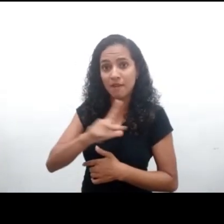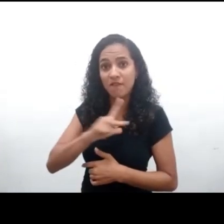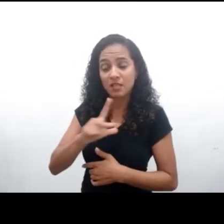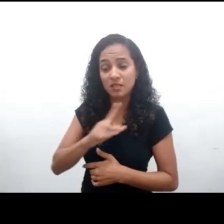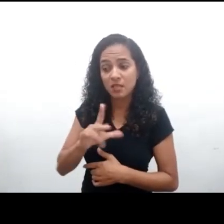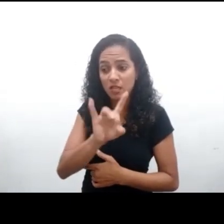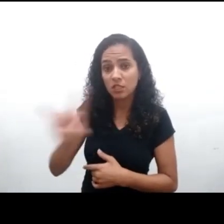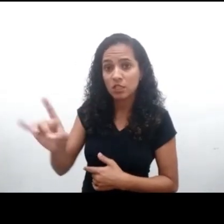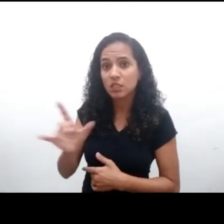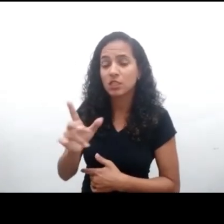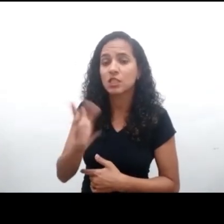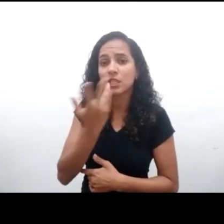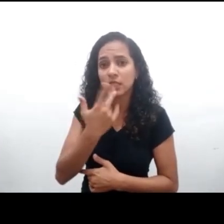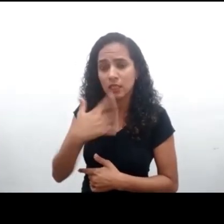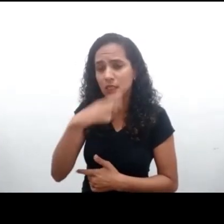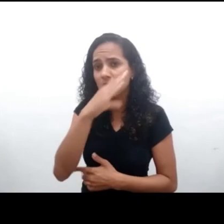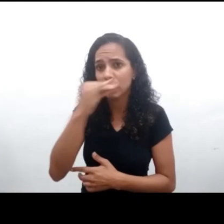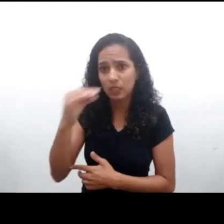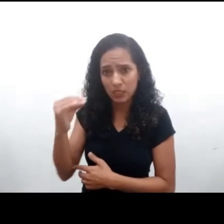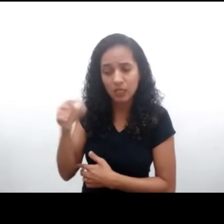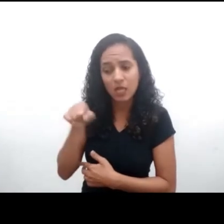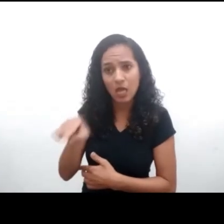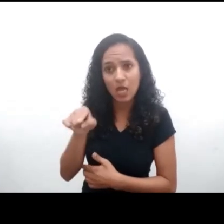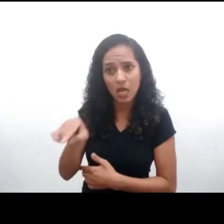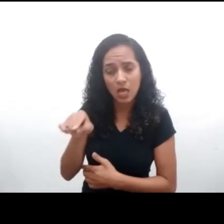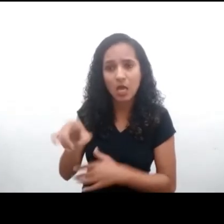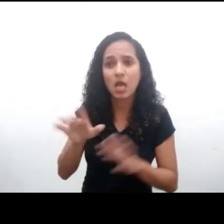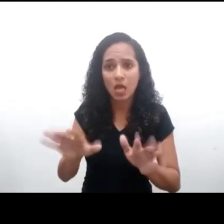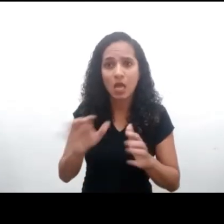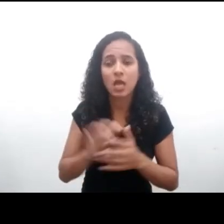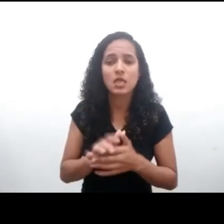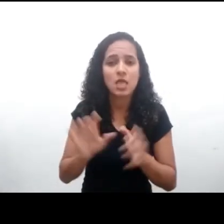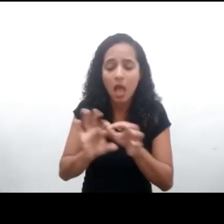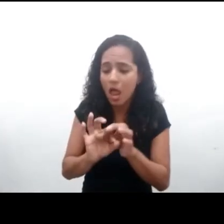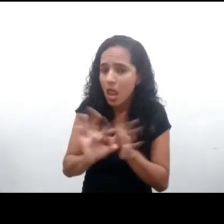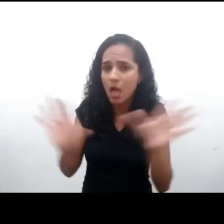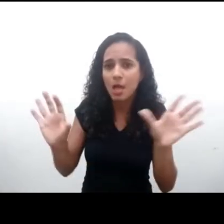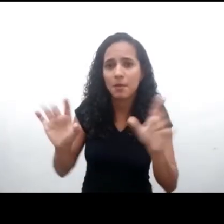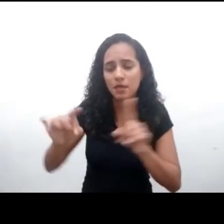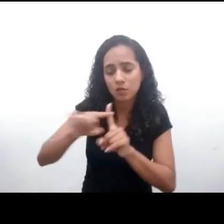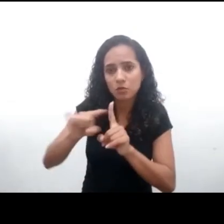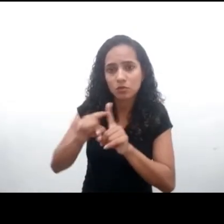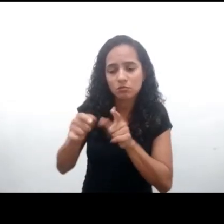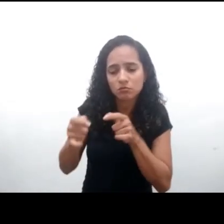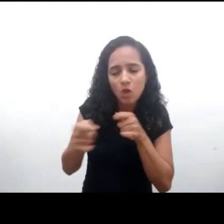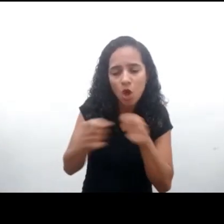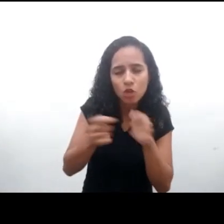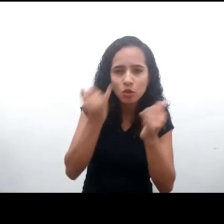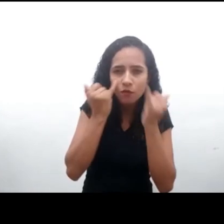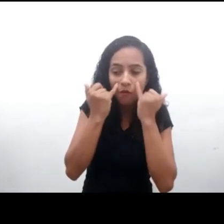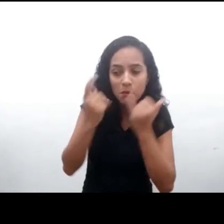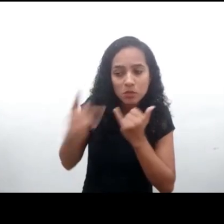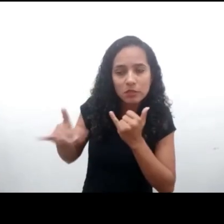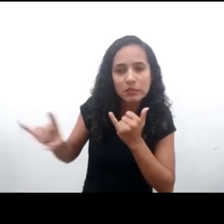sobre la privacidad de la niñez, con este significado de la dimensión de la